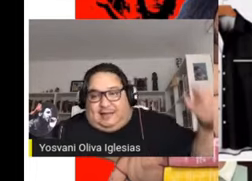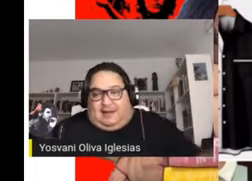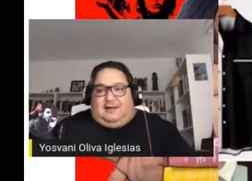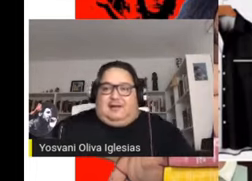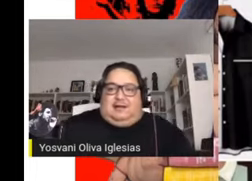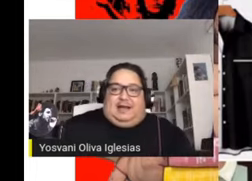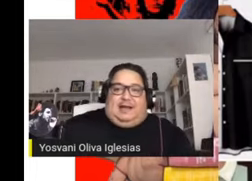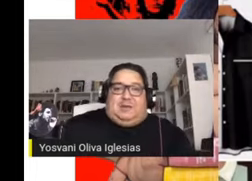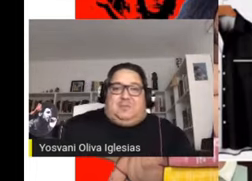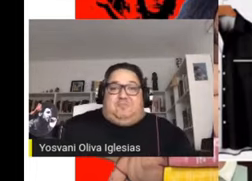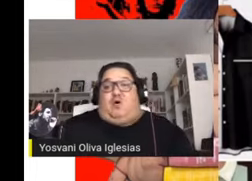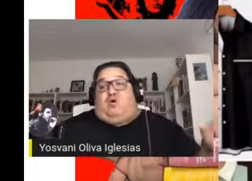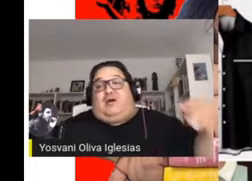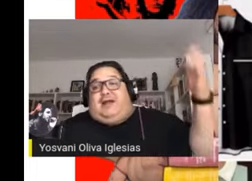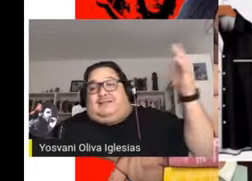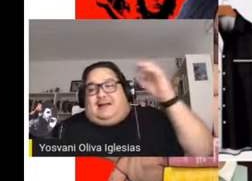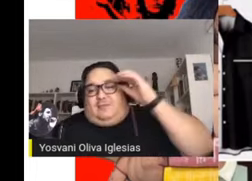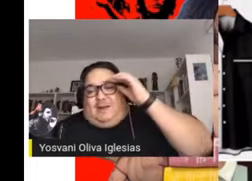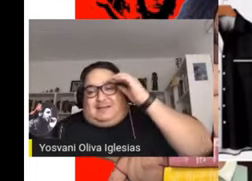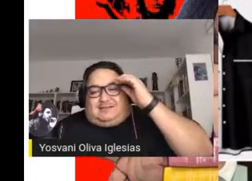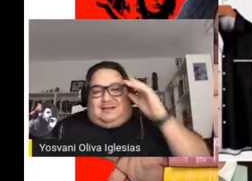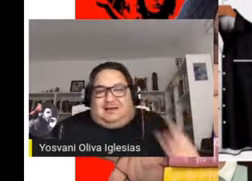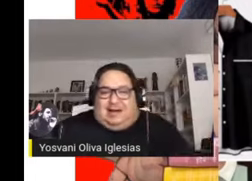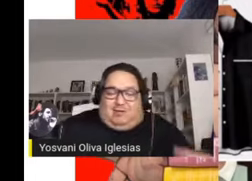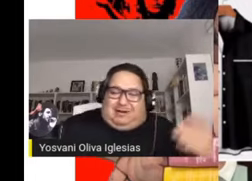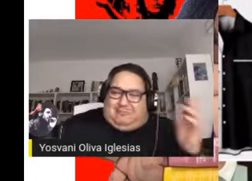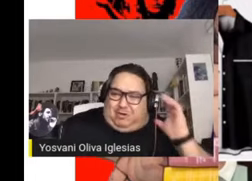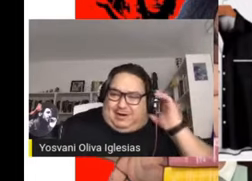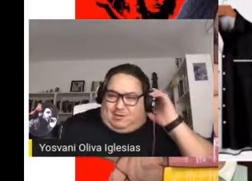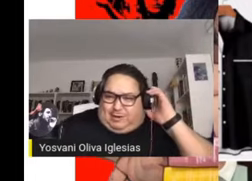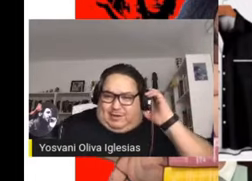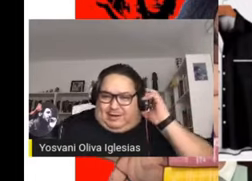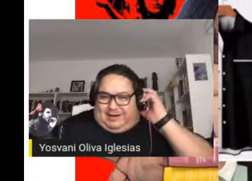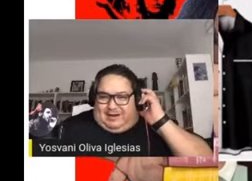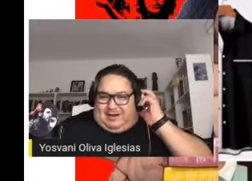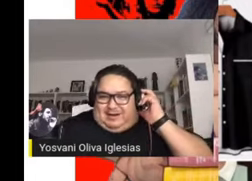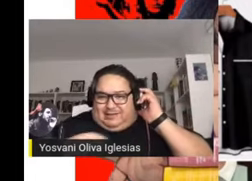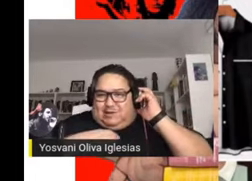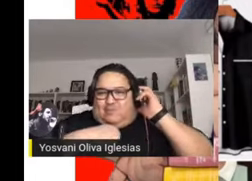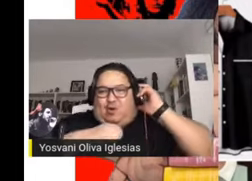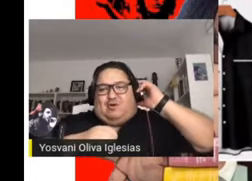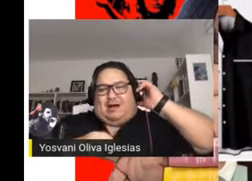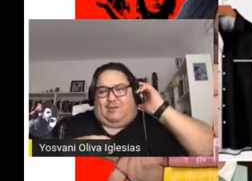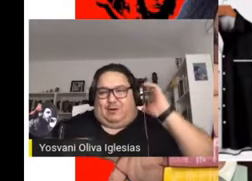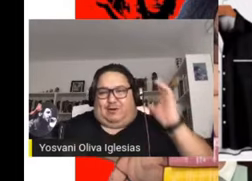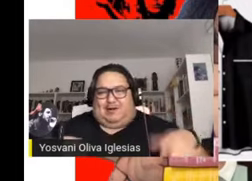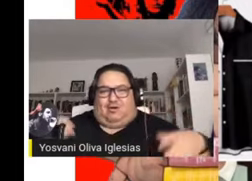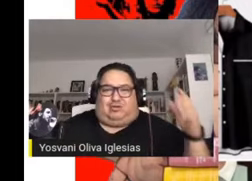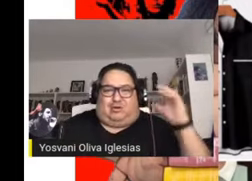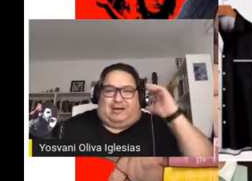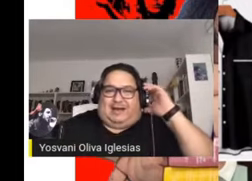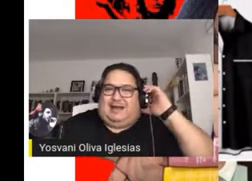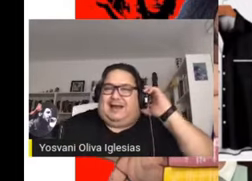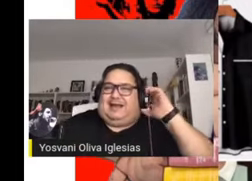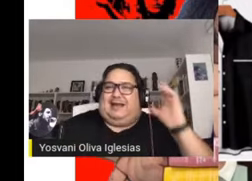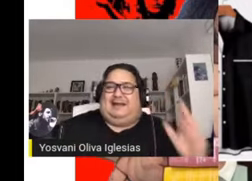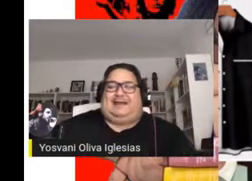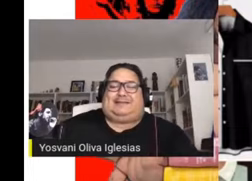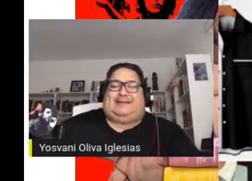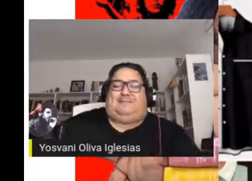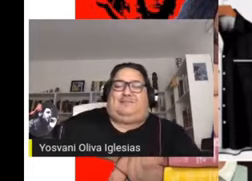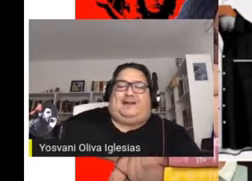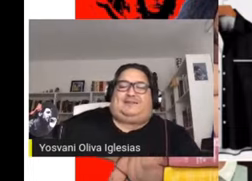origenista, Borges tal vez, aunque Borges no creo que se oponga, no, pero el de otros que